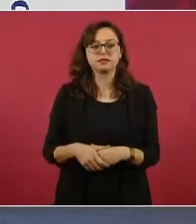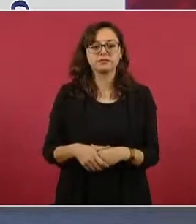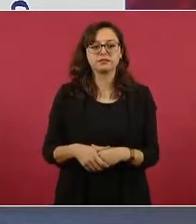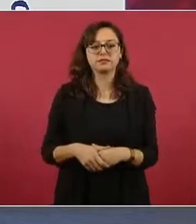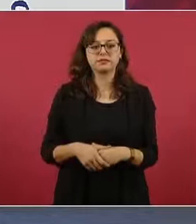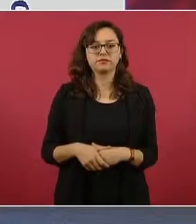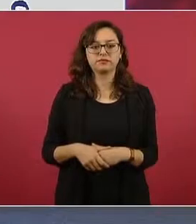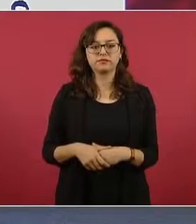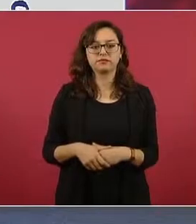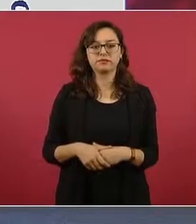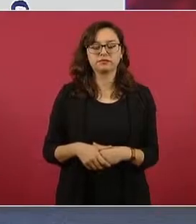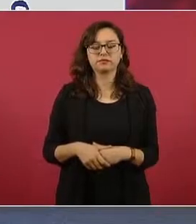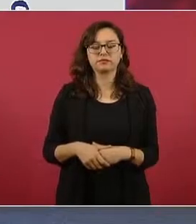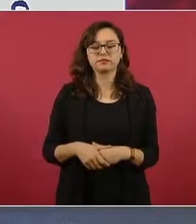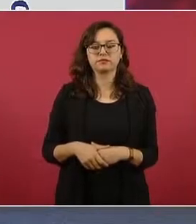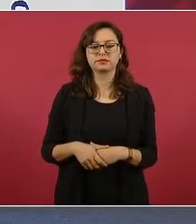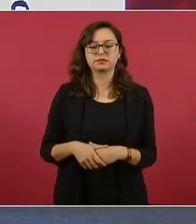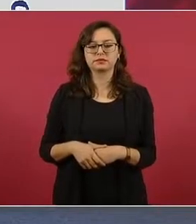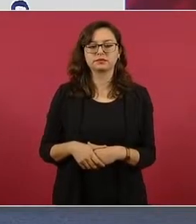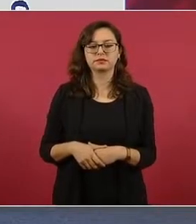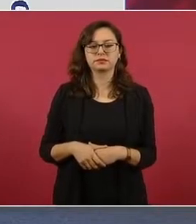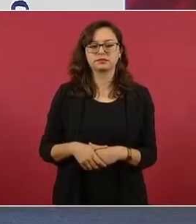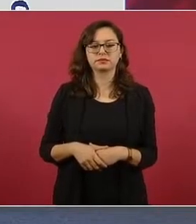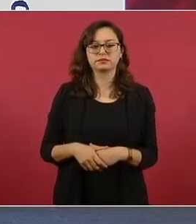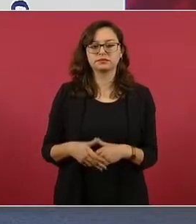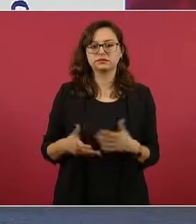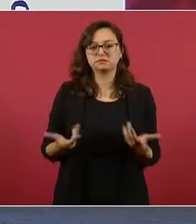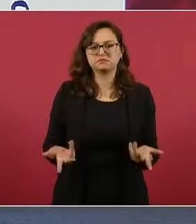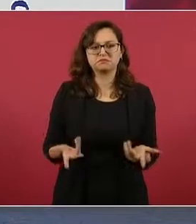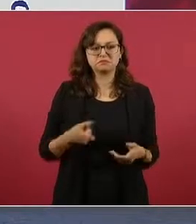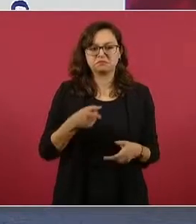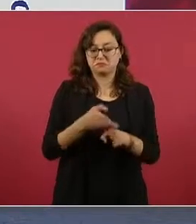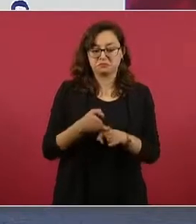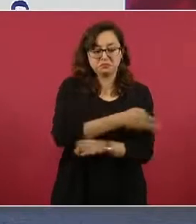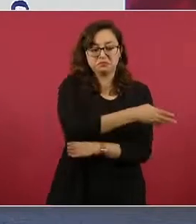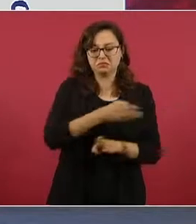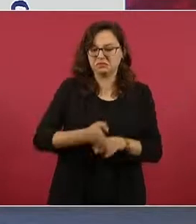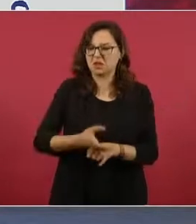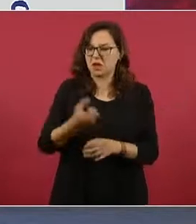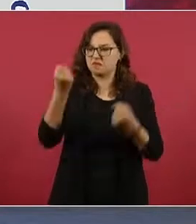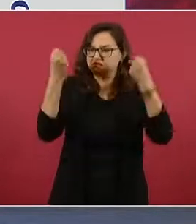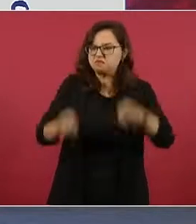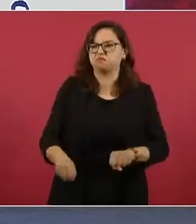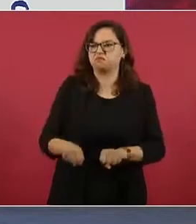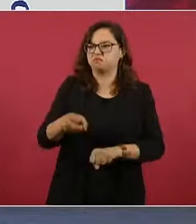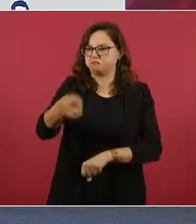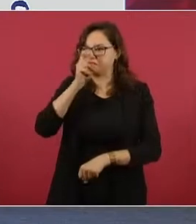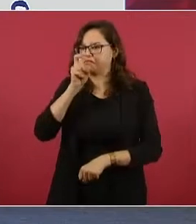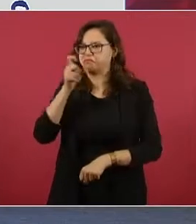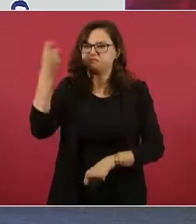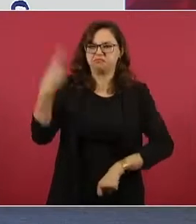se pensaba que todos se iban a resolver con medidas coercitivas,